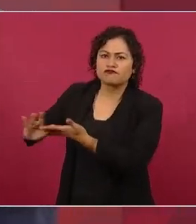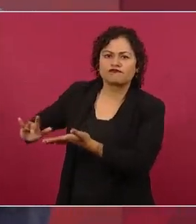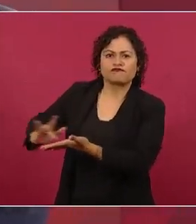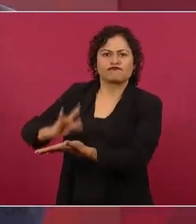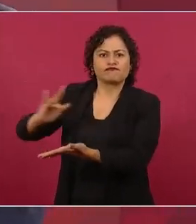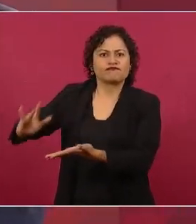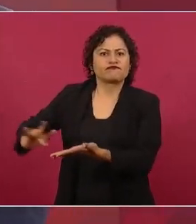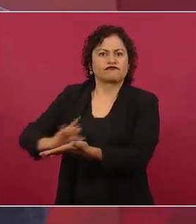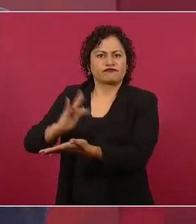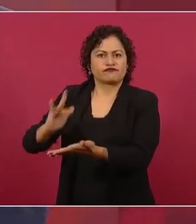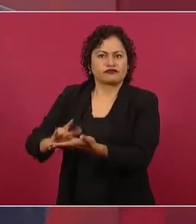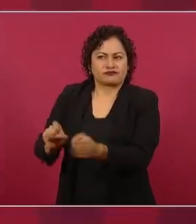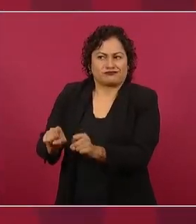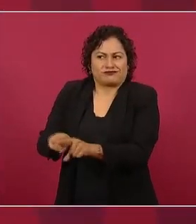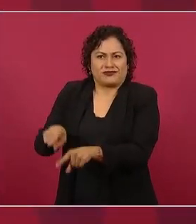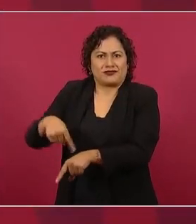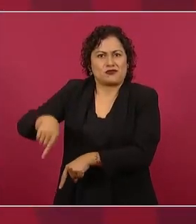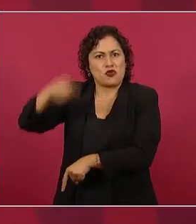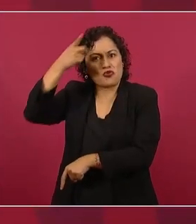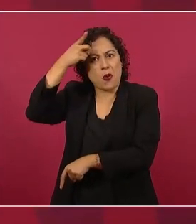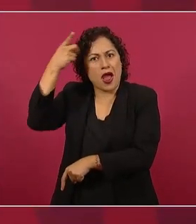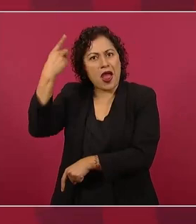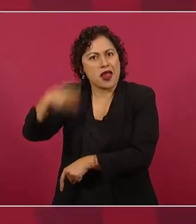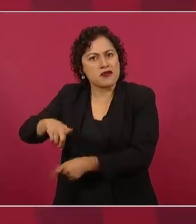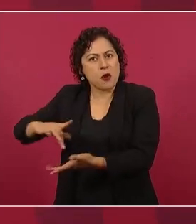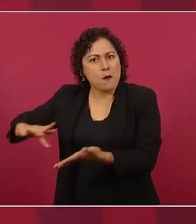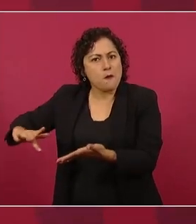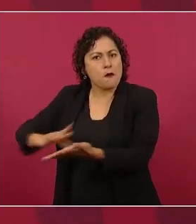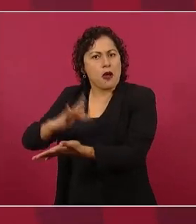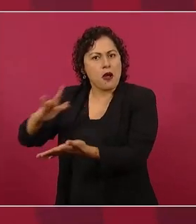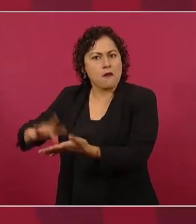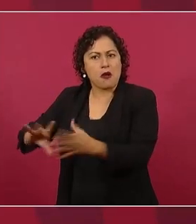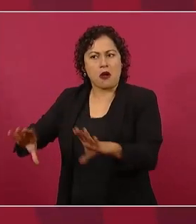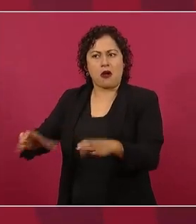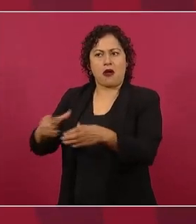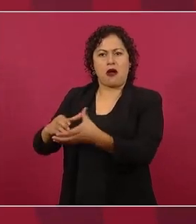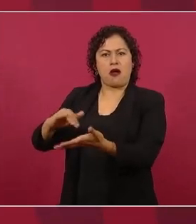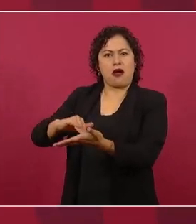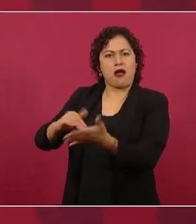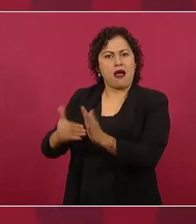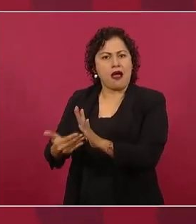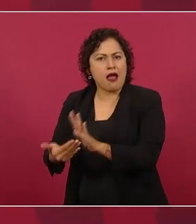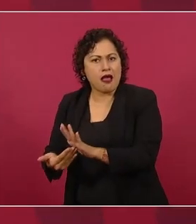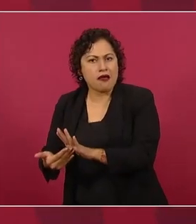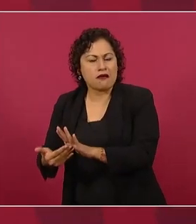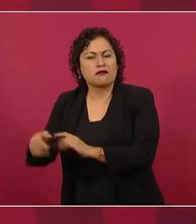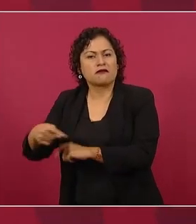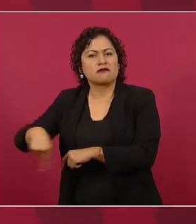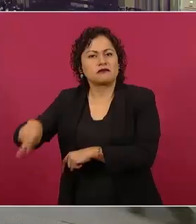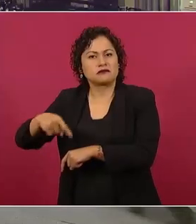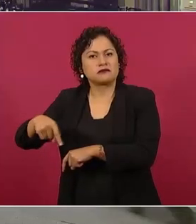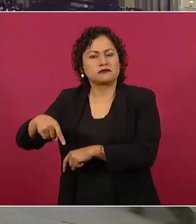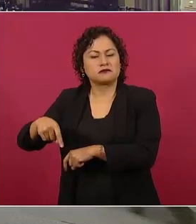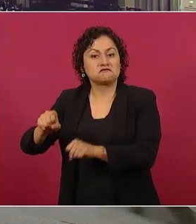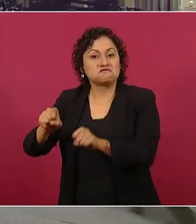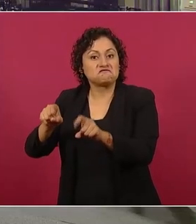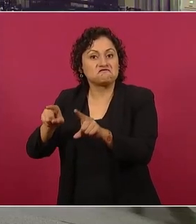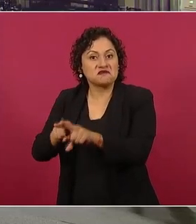de esos grupos, y de poderes públicos